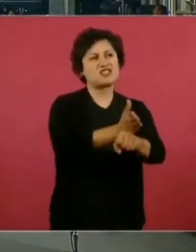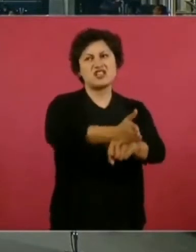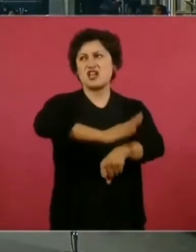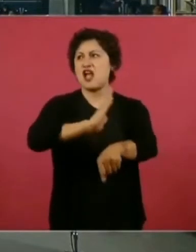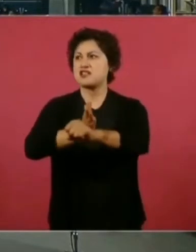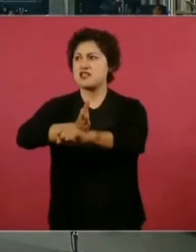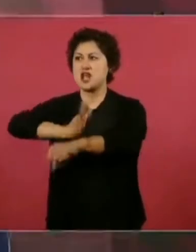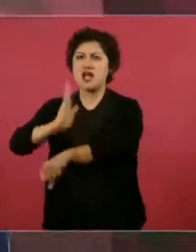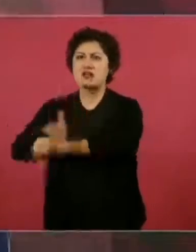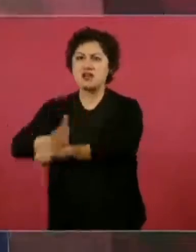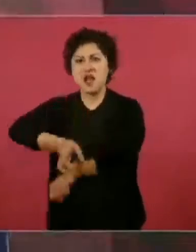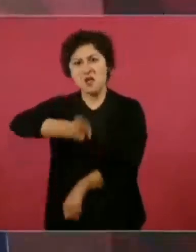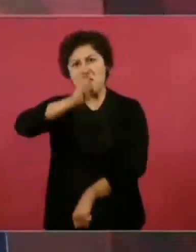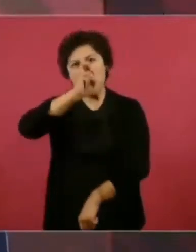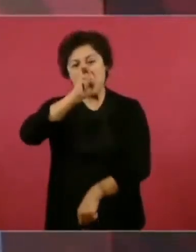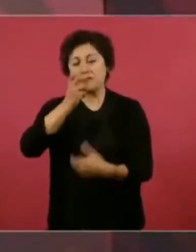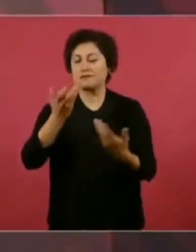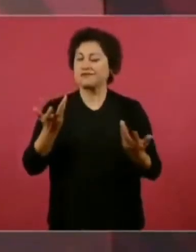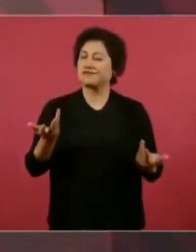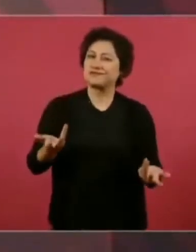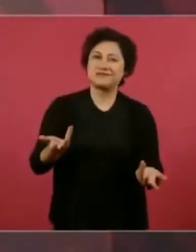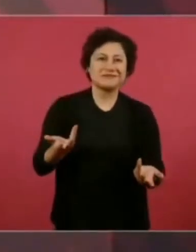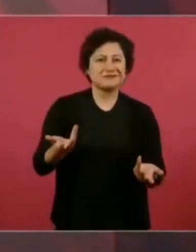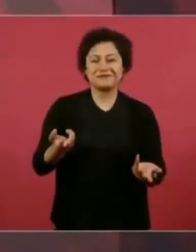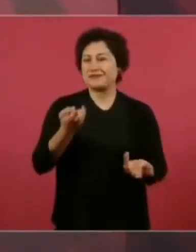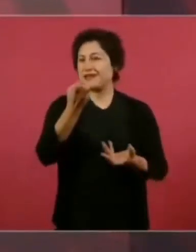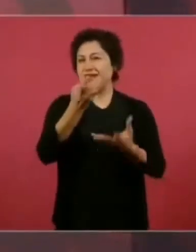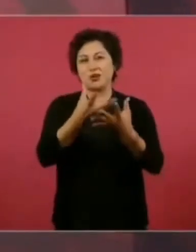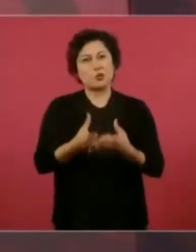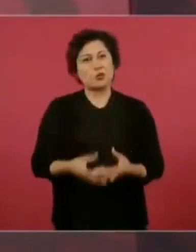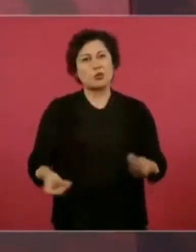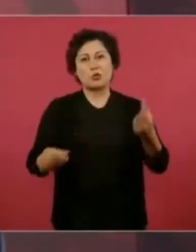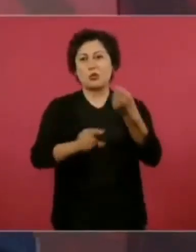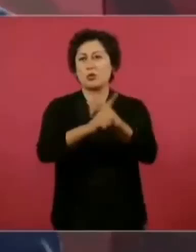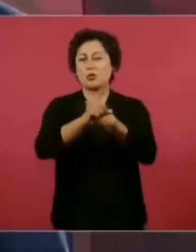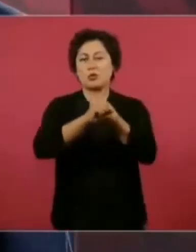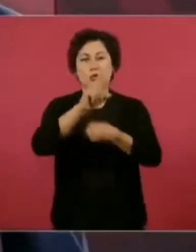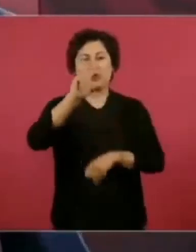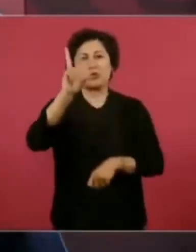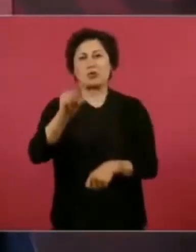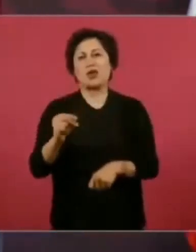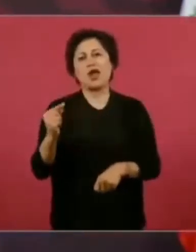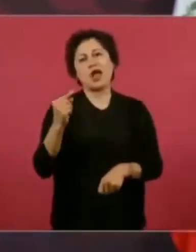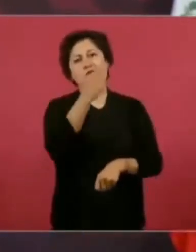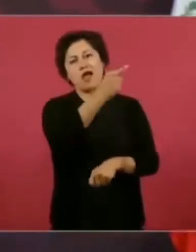con las agencias